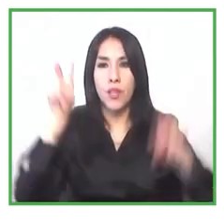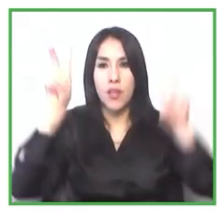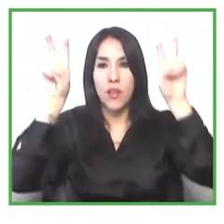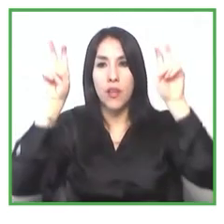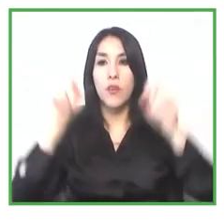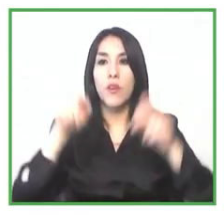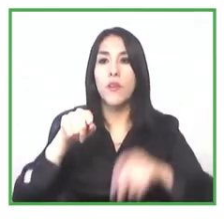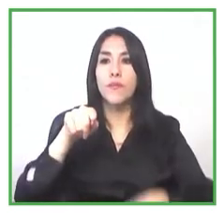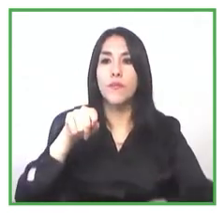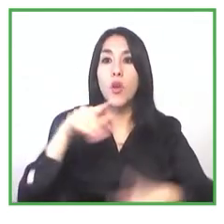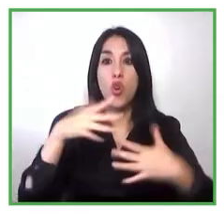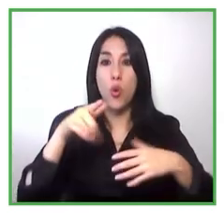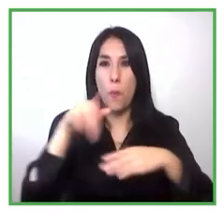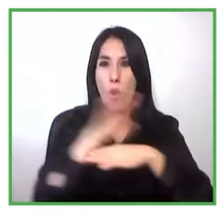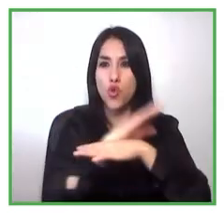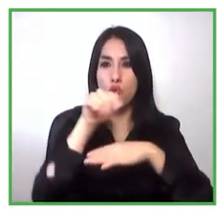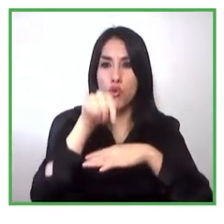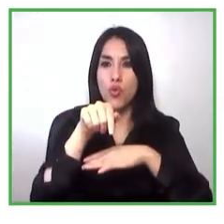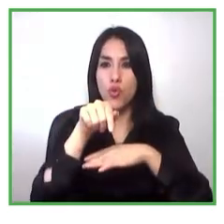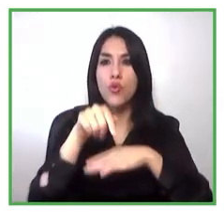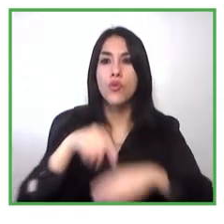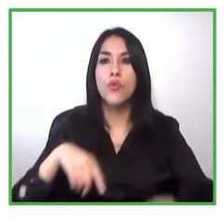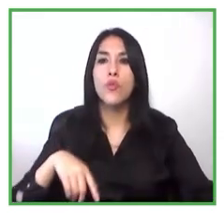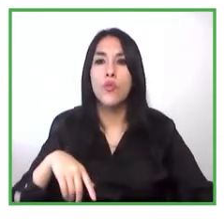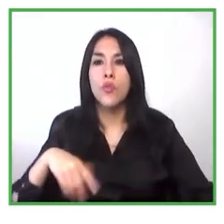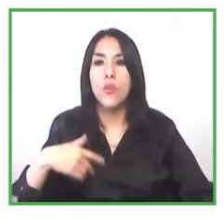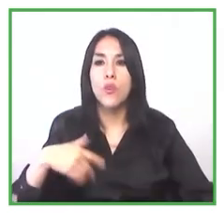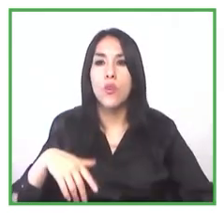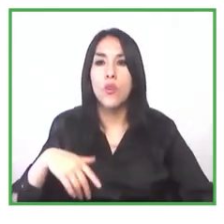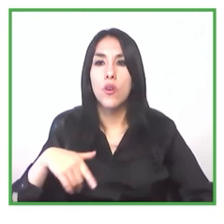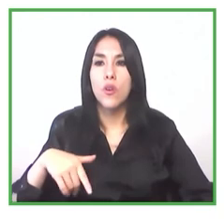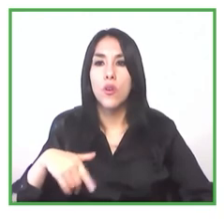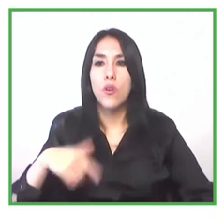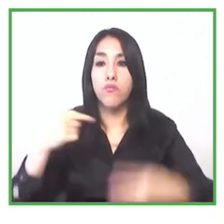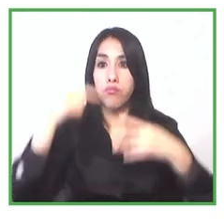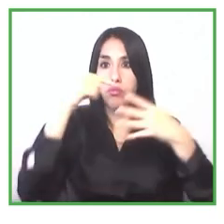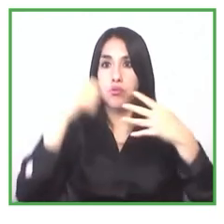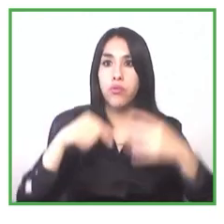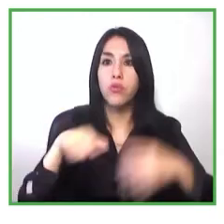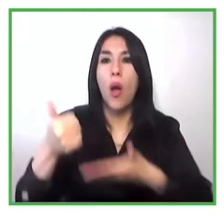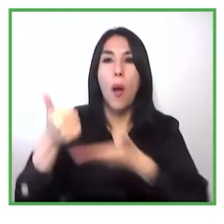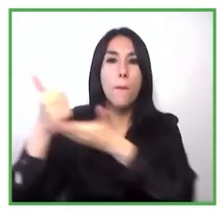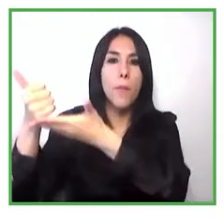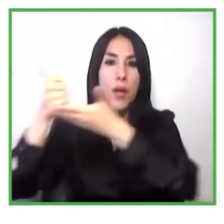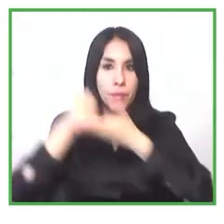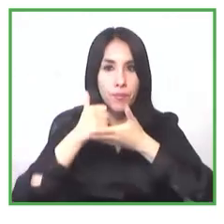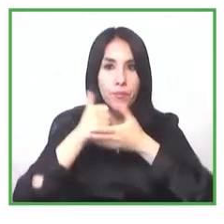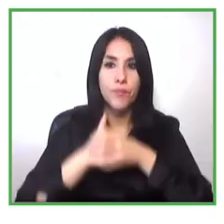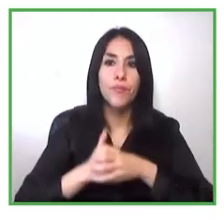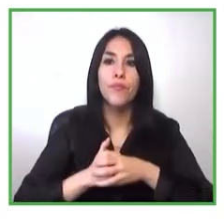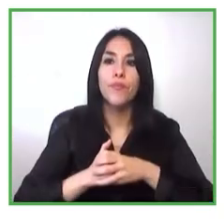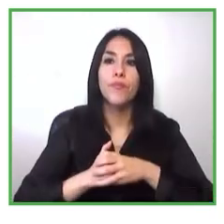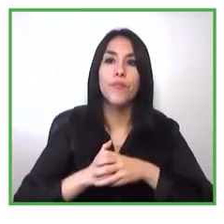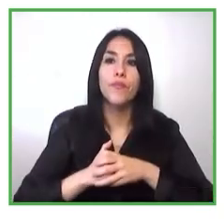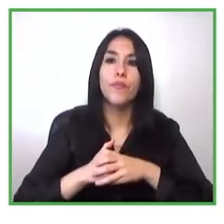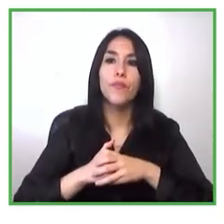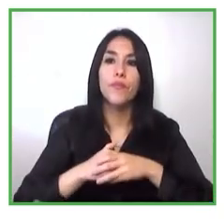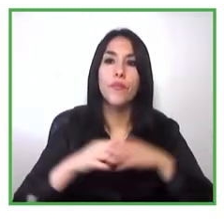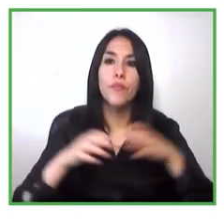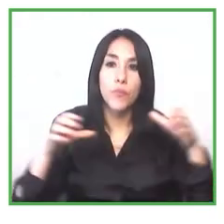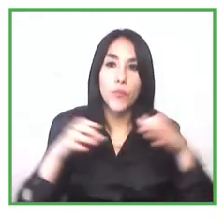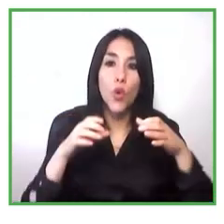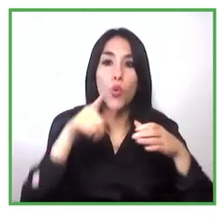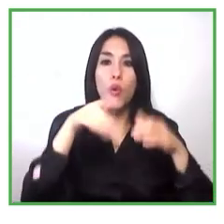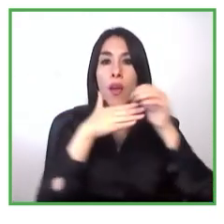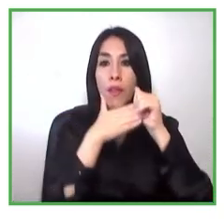skills este tipo de cosas que ayudan a mejorar habilidades como el liderazgo como el trabajo en equipo como la resiliencia un